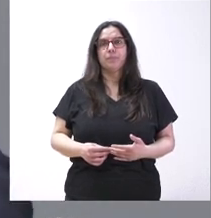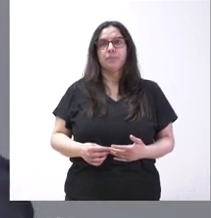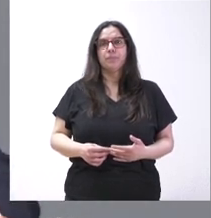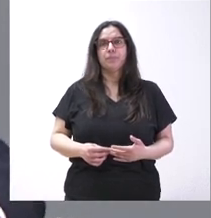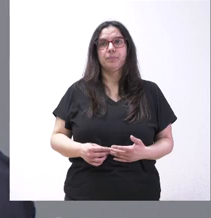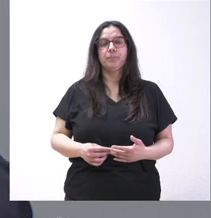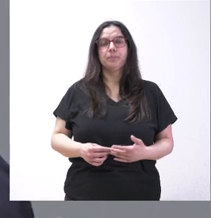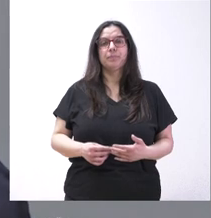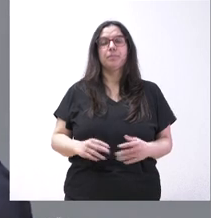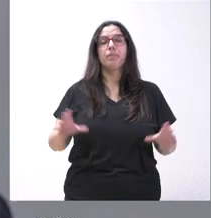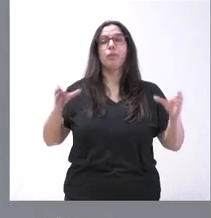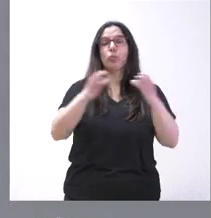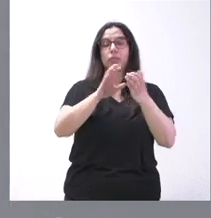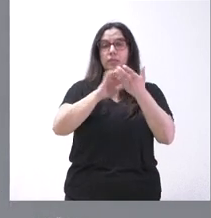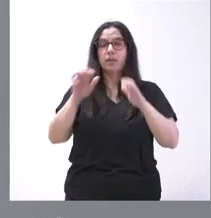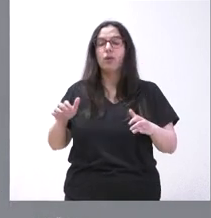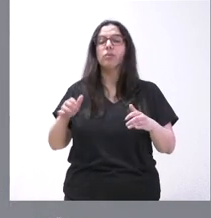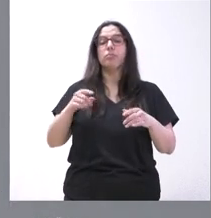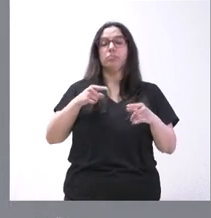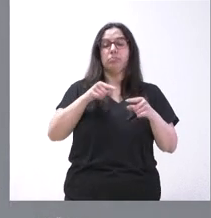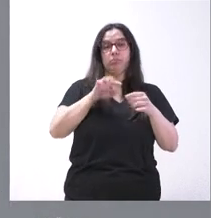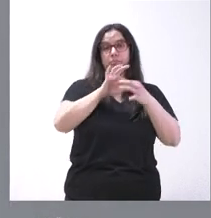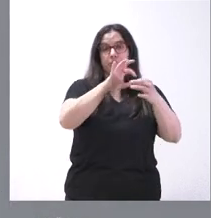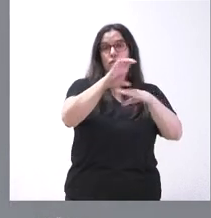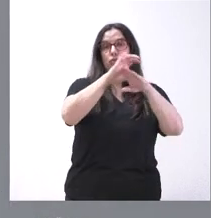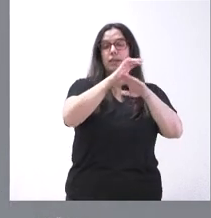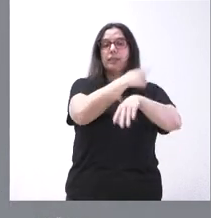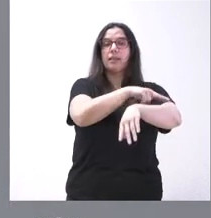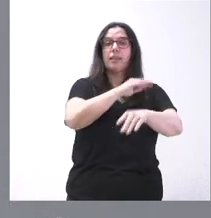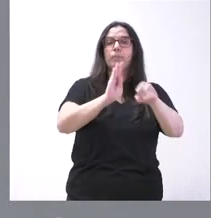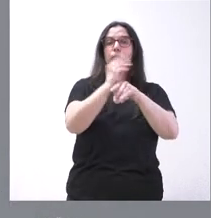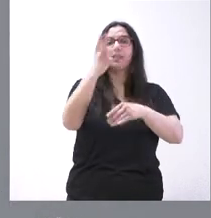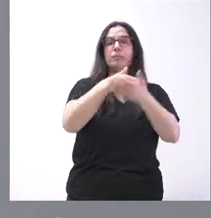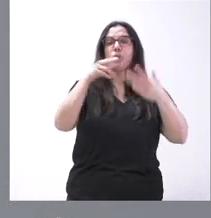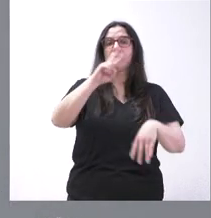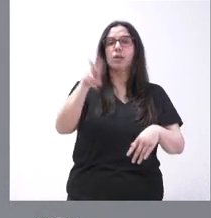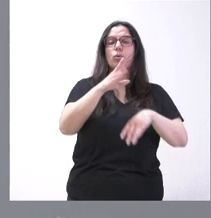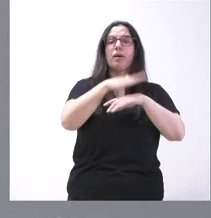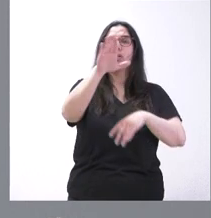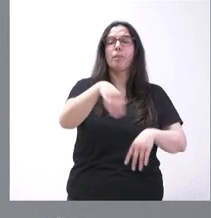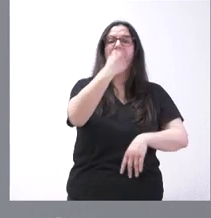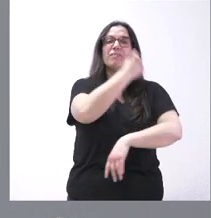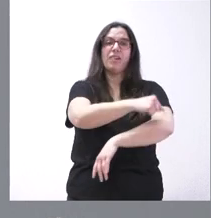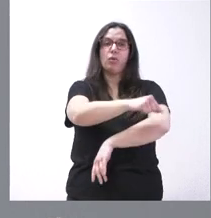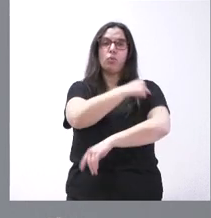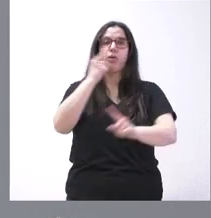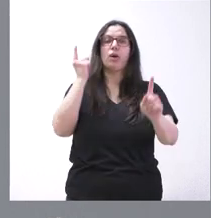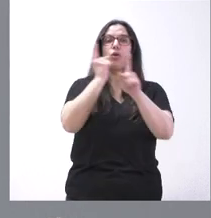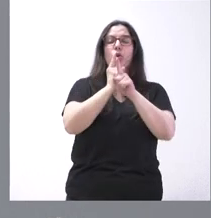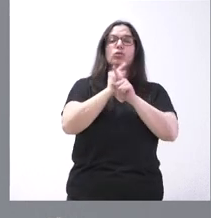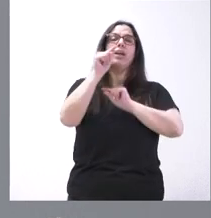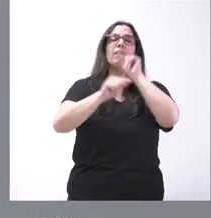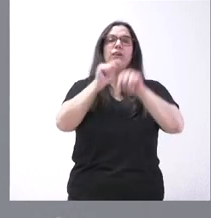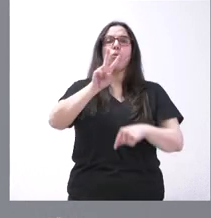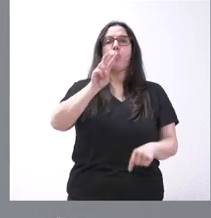La Junta, a través de la Consejería de Sanidad, destina tres millones de euros para la adquisición de vacunas frente al virus del papiloma